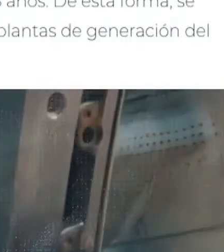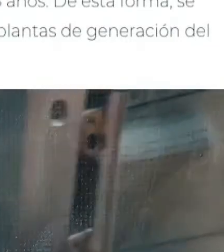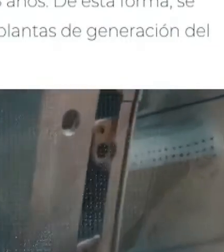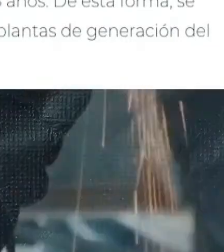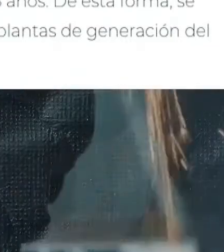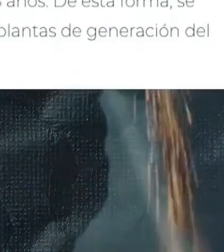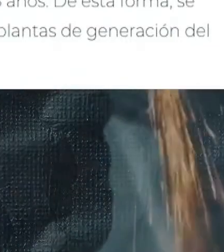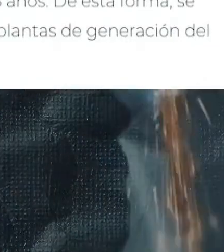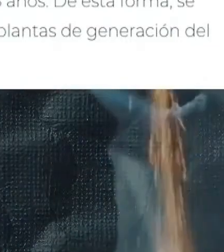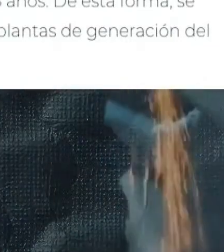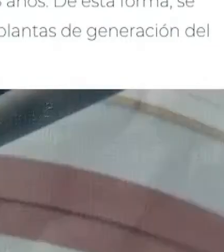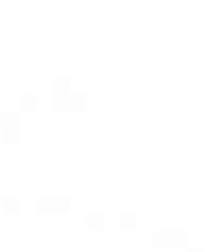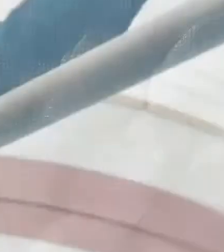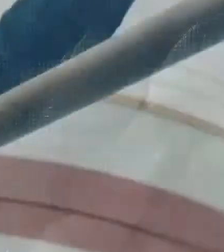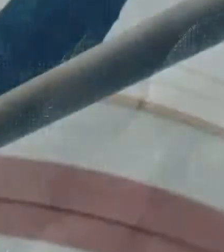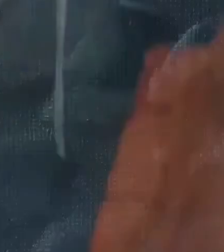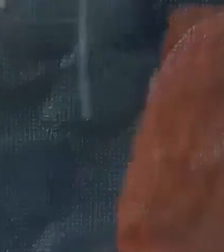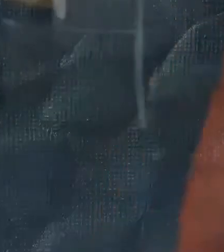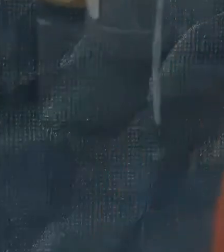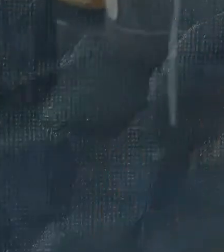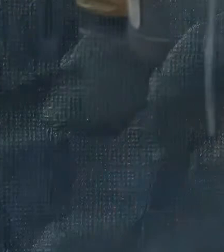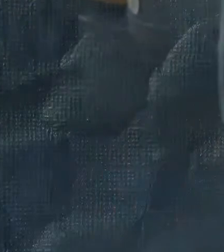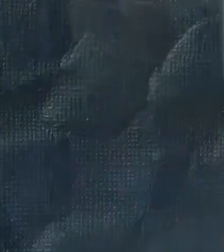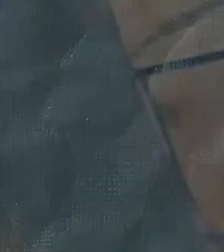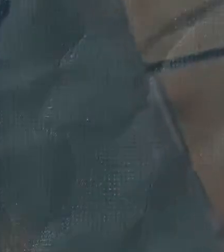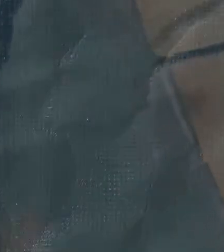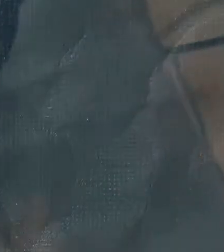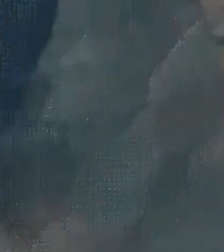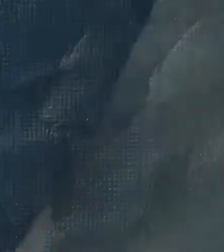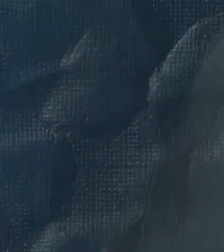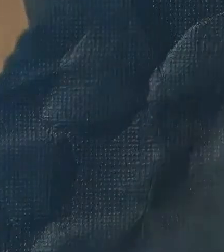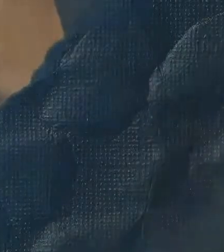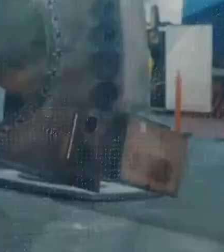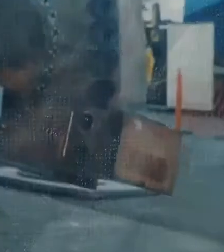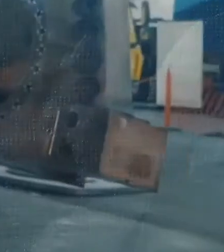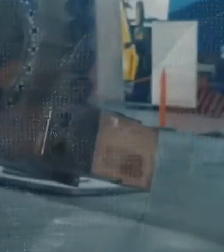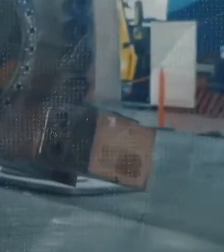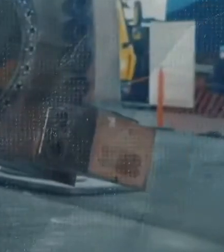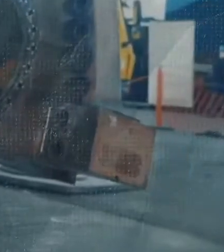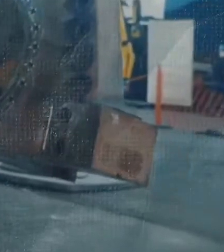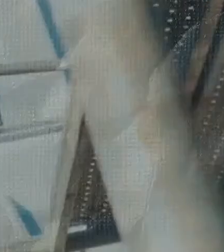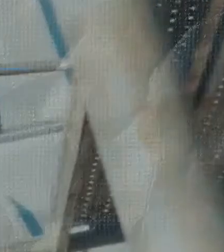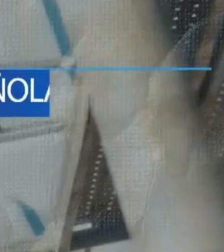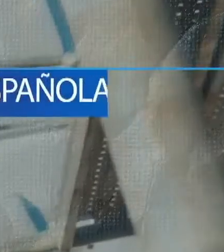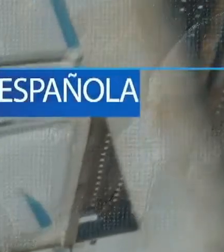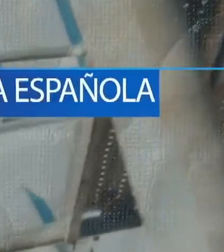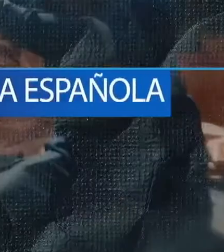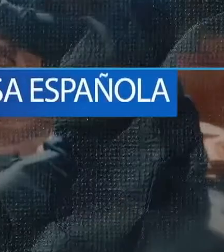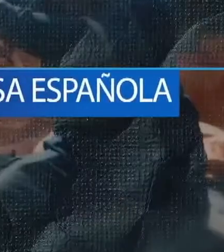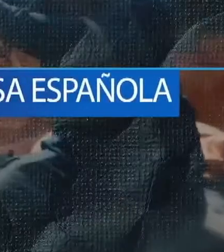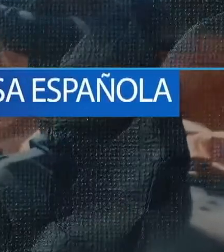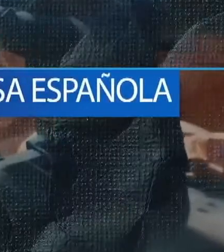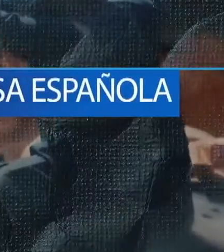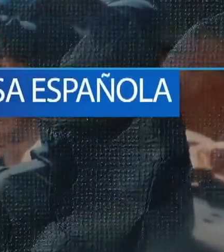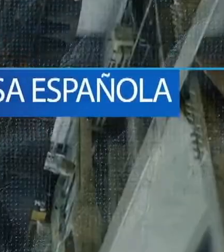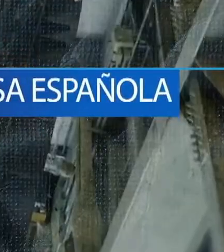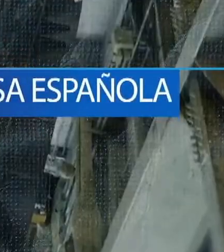de capacidad de ciclo combinado cuesta alrededor de 950 mil dólares, es decir,